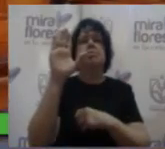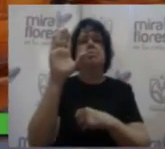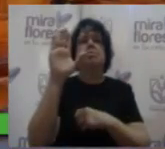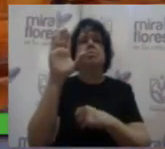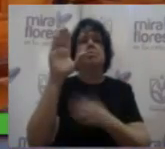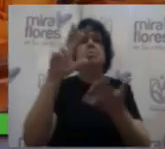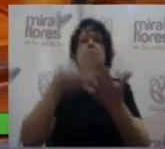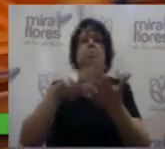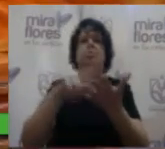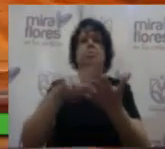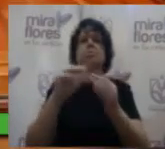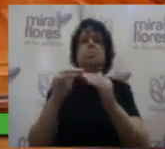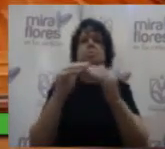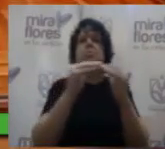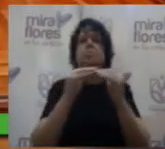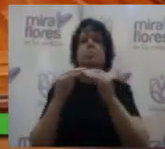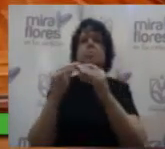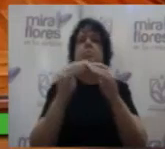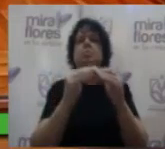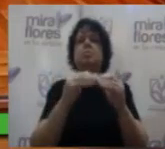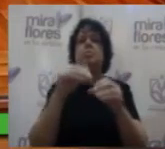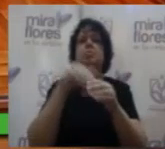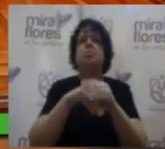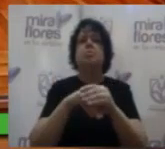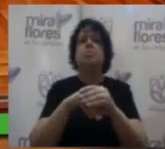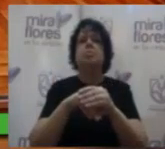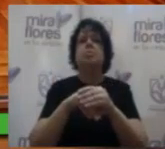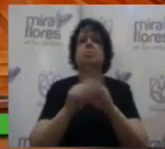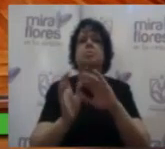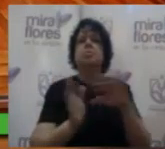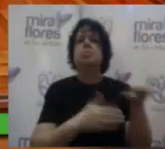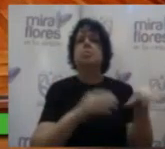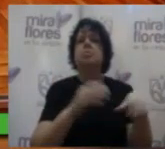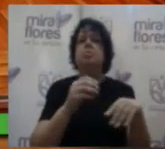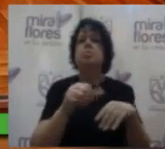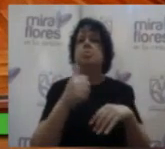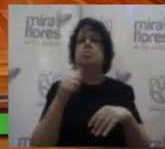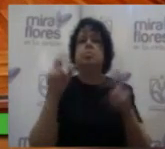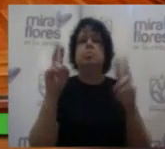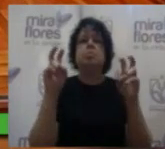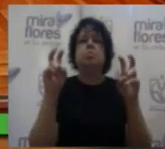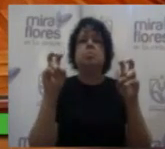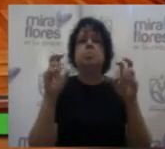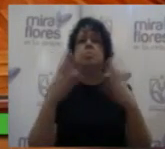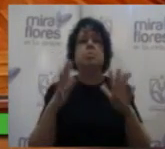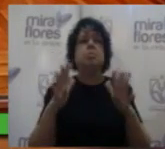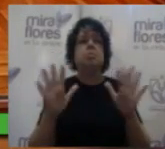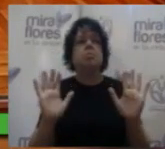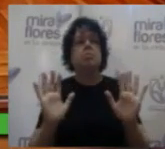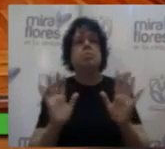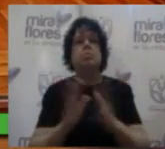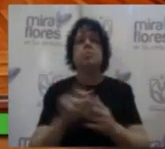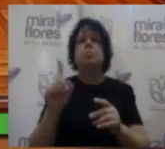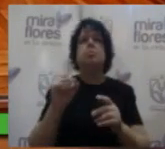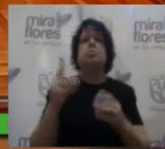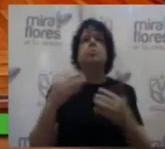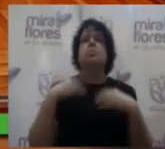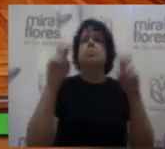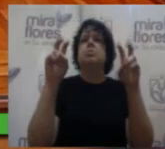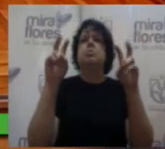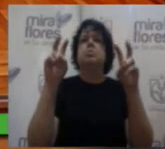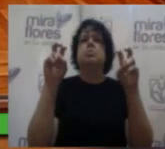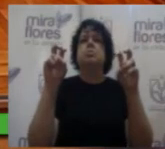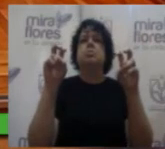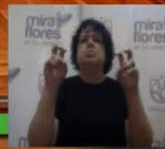Ha sido aprobado por unanimidad de votos Muchas gracias ¿Tenemos algún otro tema? Es todo señor alcalde No teniendo más temas que tratar